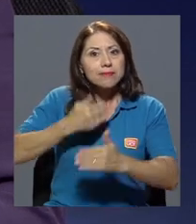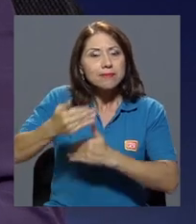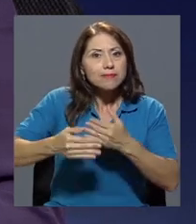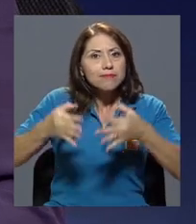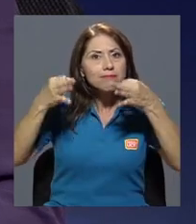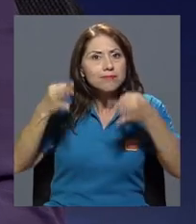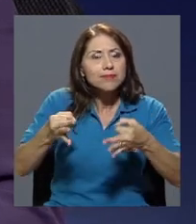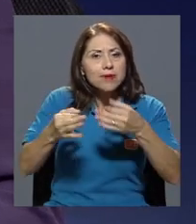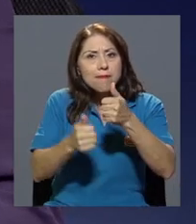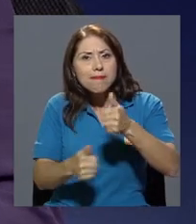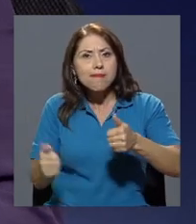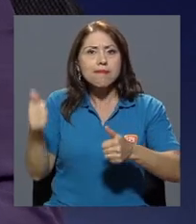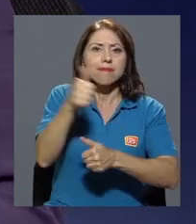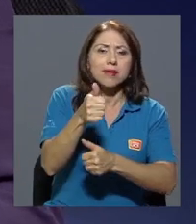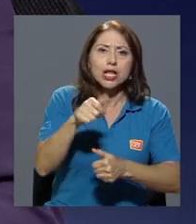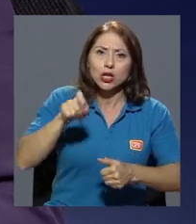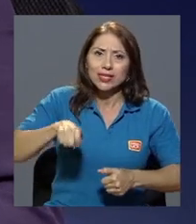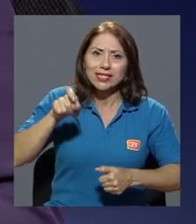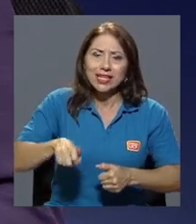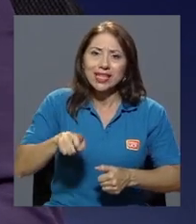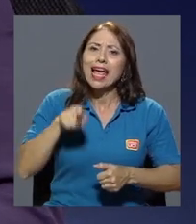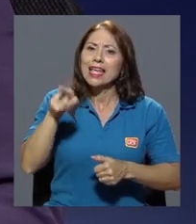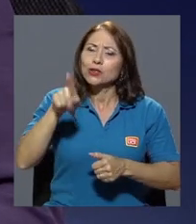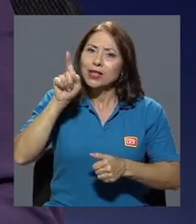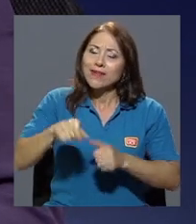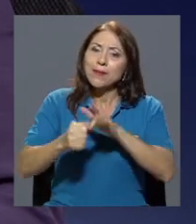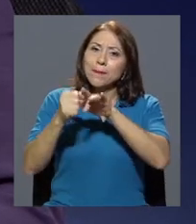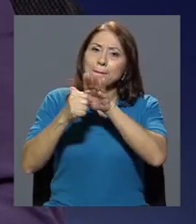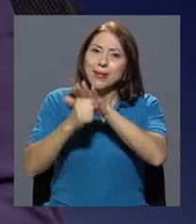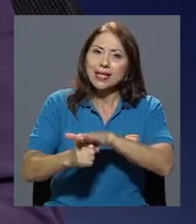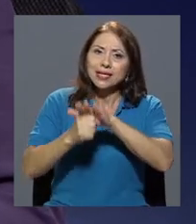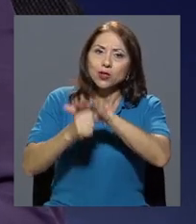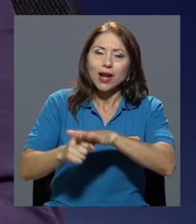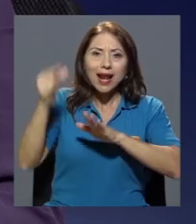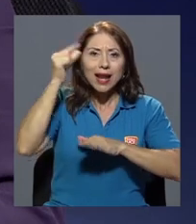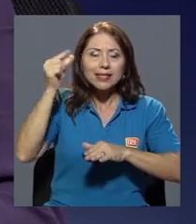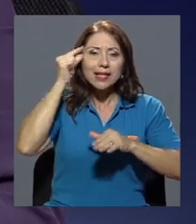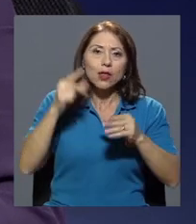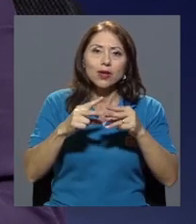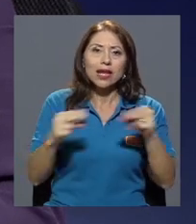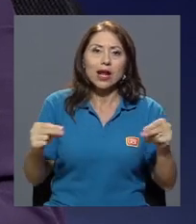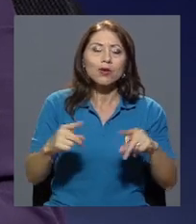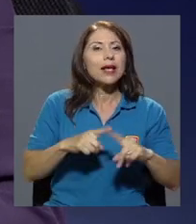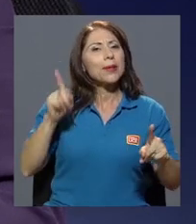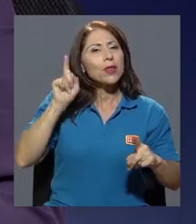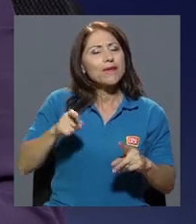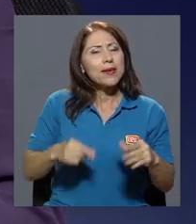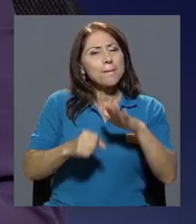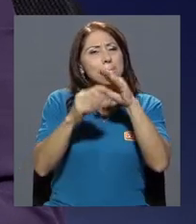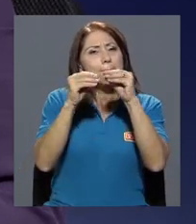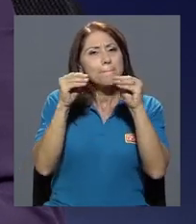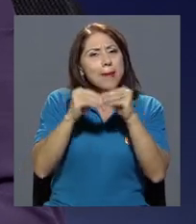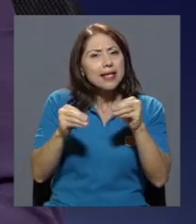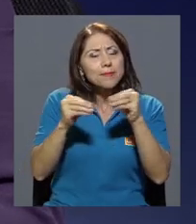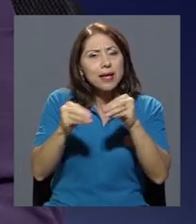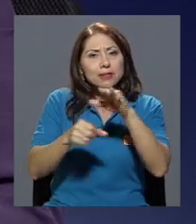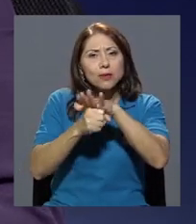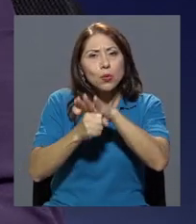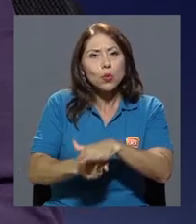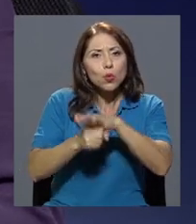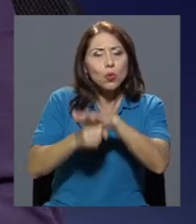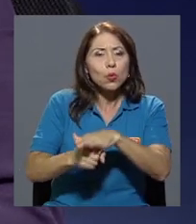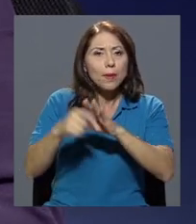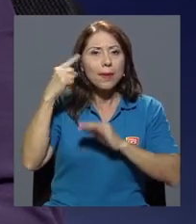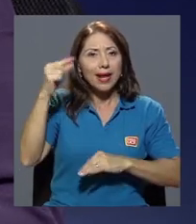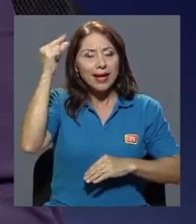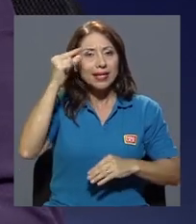lo amerita y va a ser un elemento más de incidencia para presionar al Estado nicaragüense. Pero en definitiva va a haber que presionar muchísimo más para